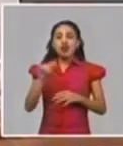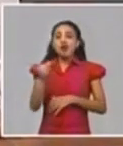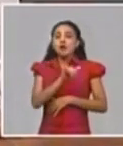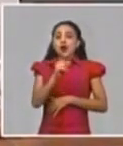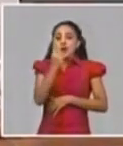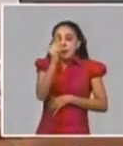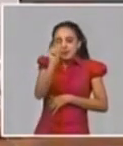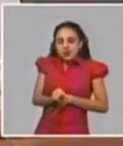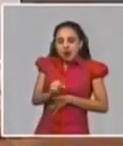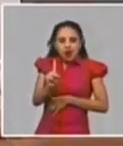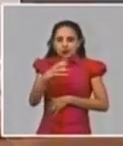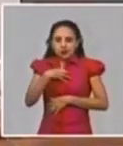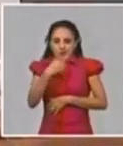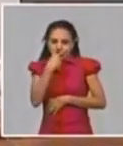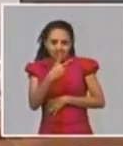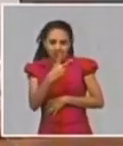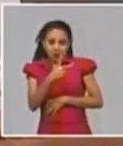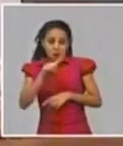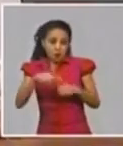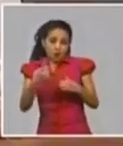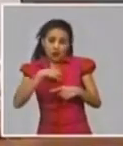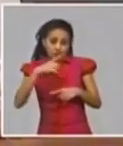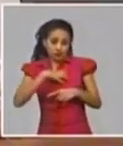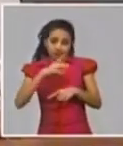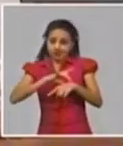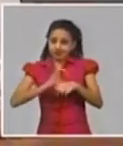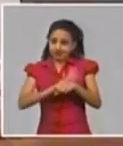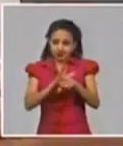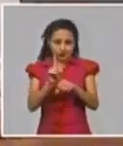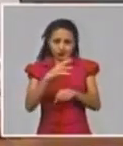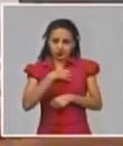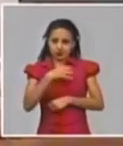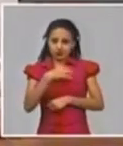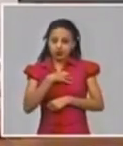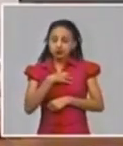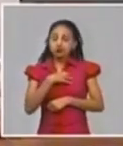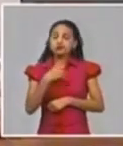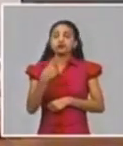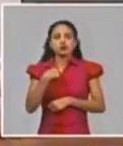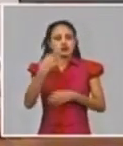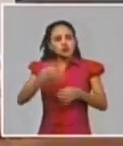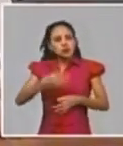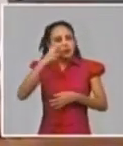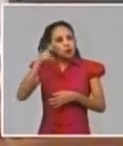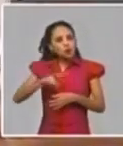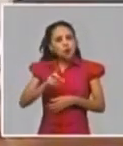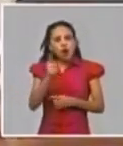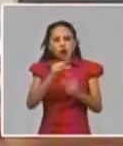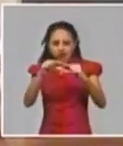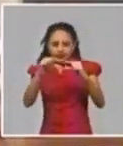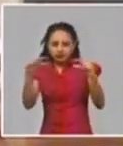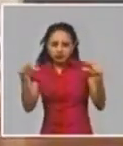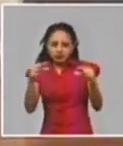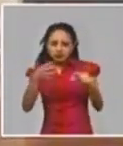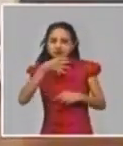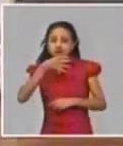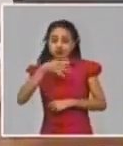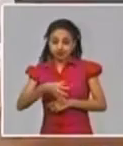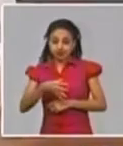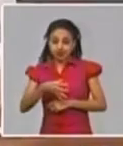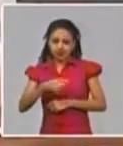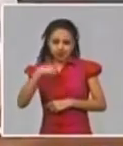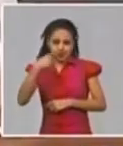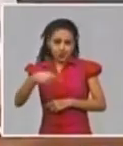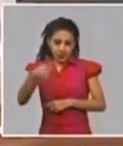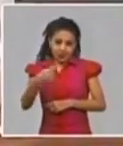menos que debemos atender y una vida más que estamos ganando. Y siempre busco alguna frase del presidente de todos los días. Como nos vemos